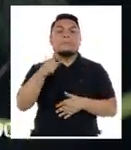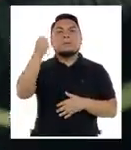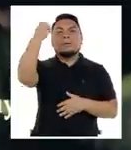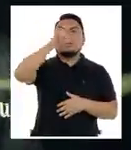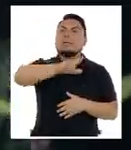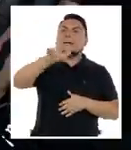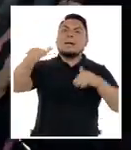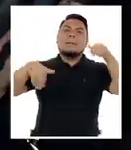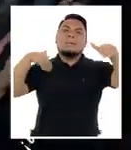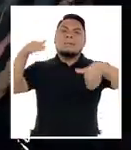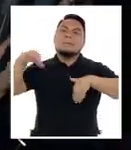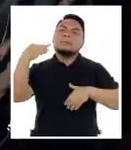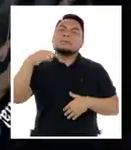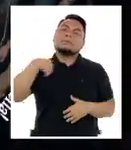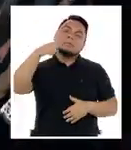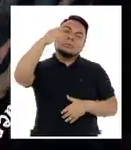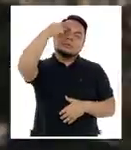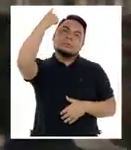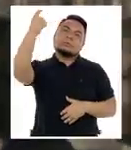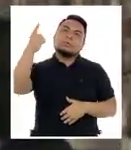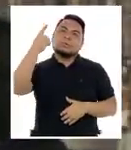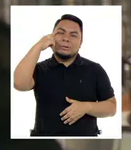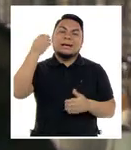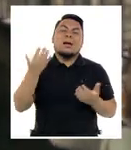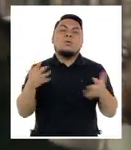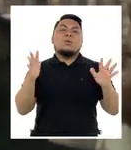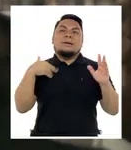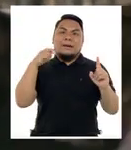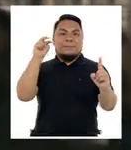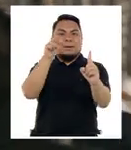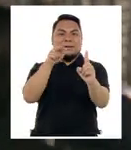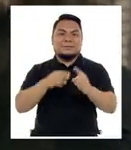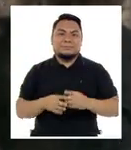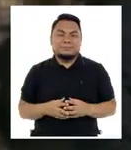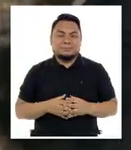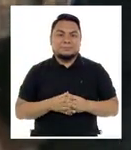ese viaje a la playa con el que siempre has soñado por fin lo vas a hacer